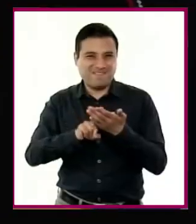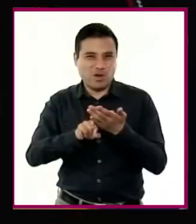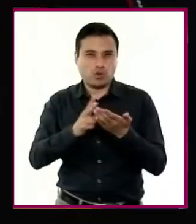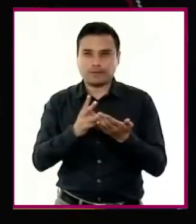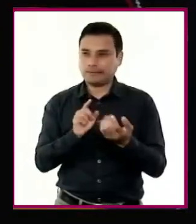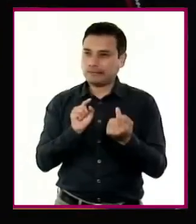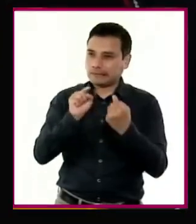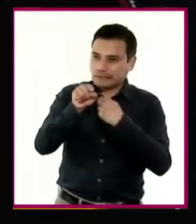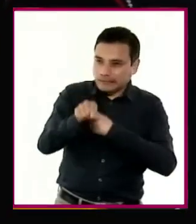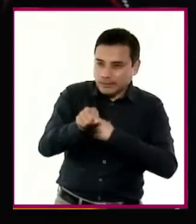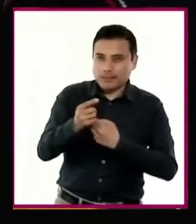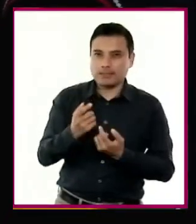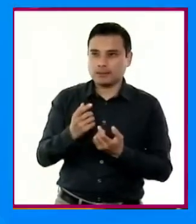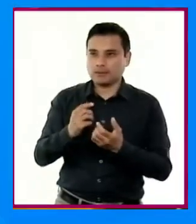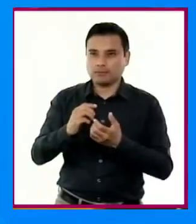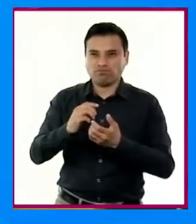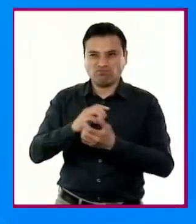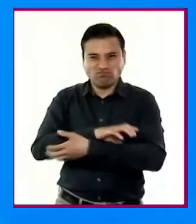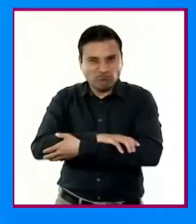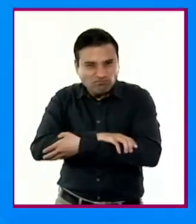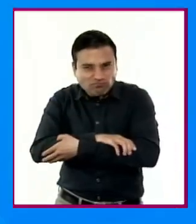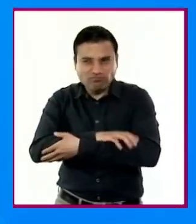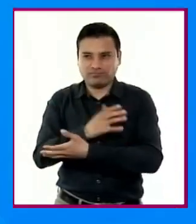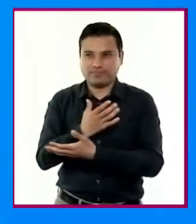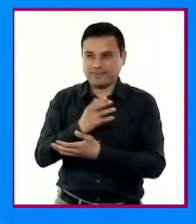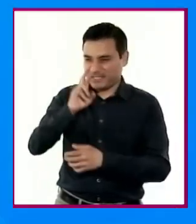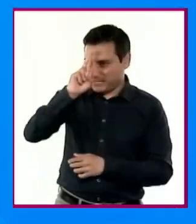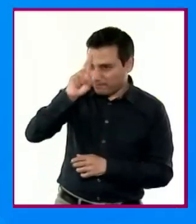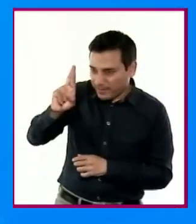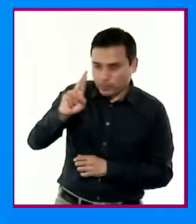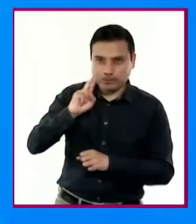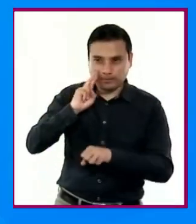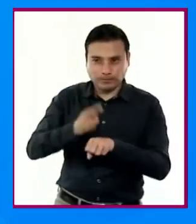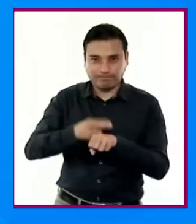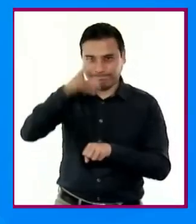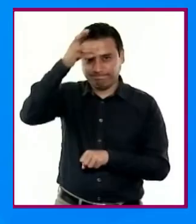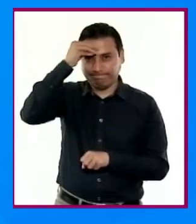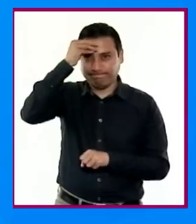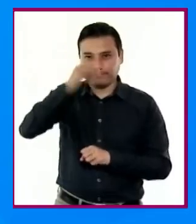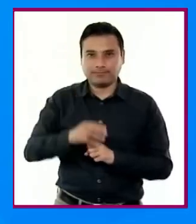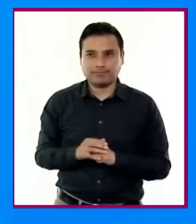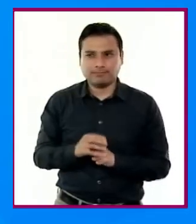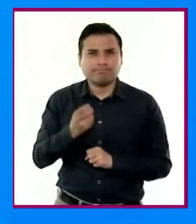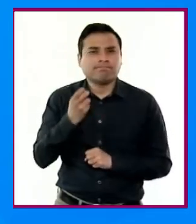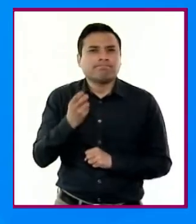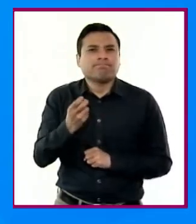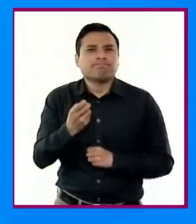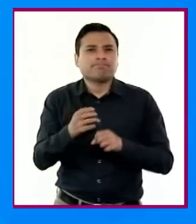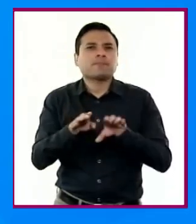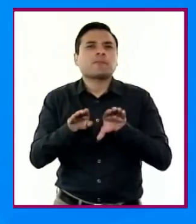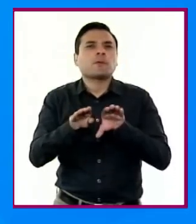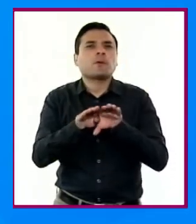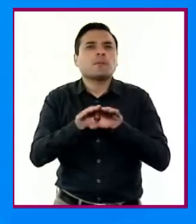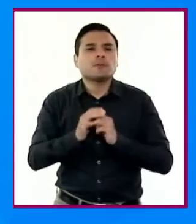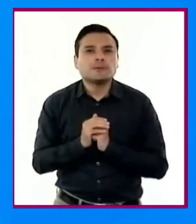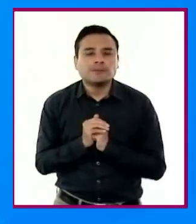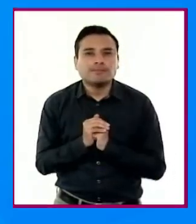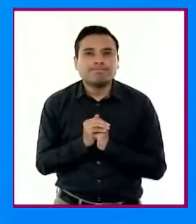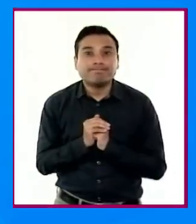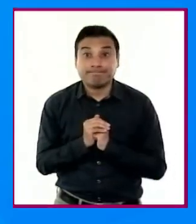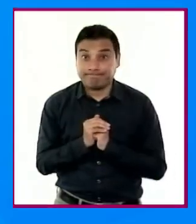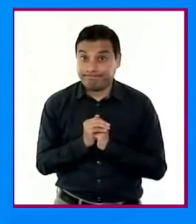respeto y responsabilidad. ¿Cómo lograr lo anterior? Fundamentalmente a partir de una